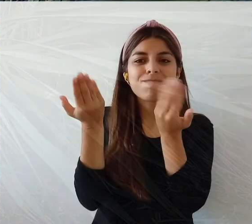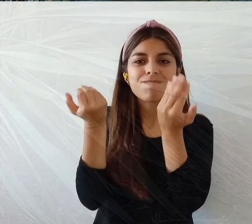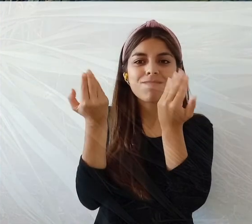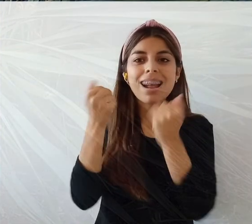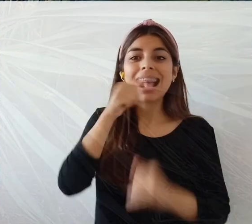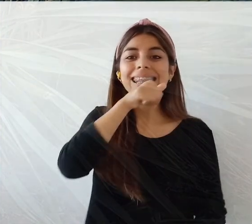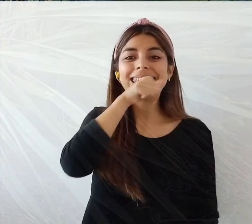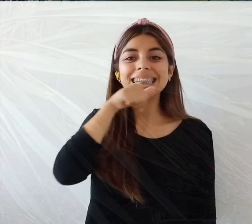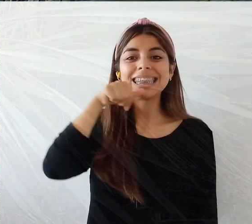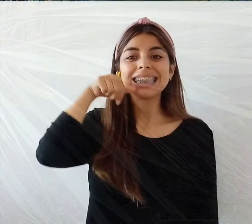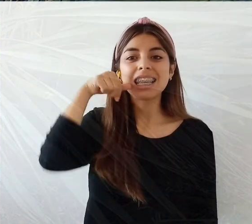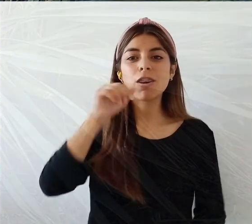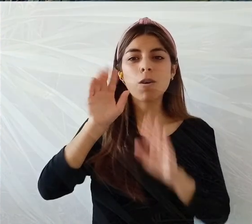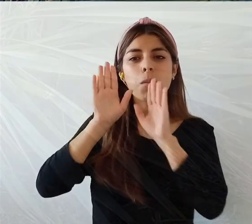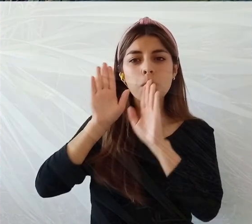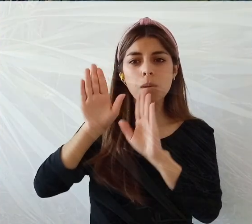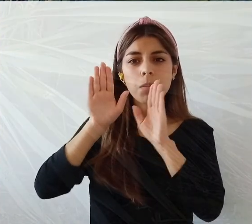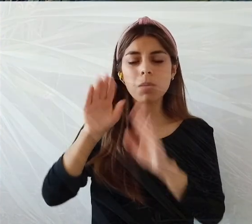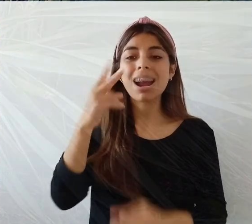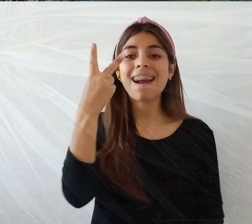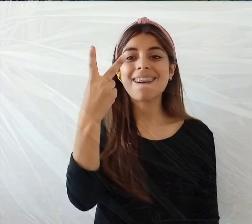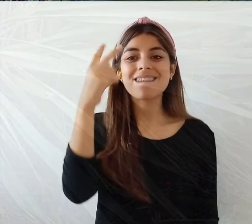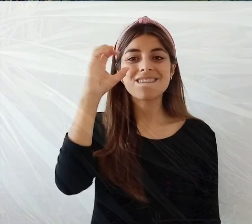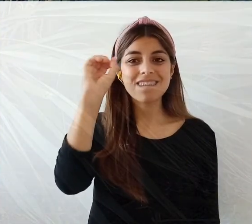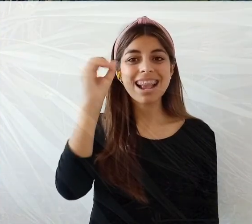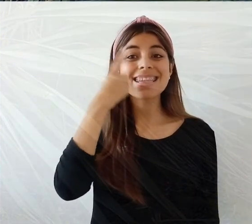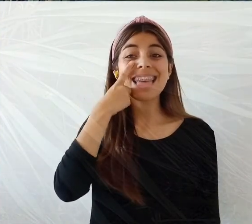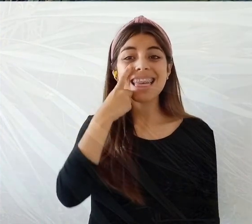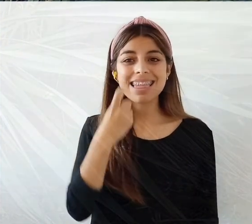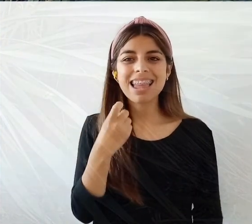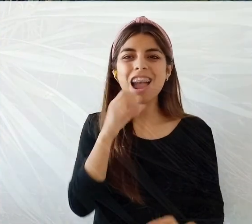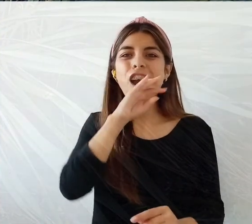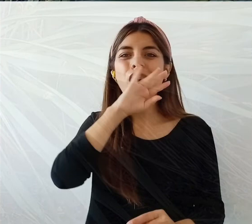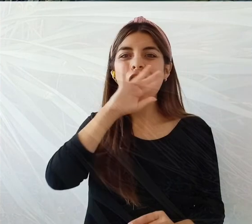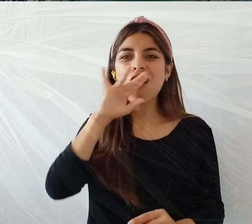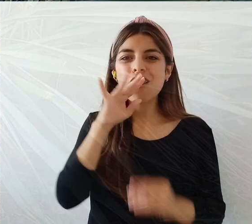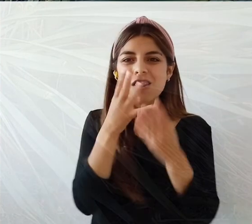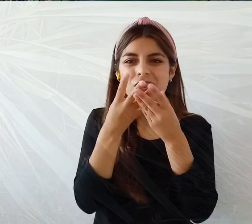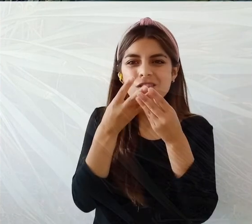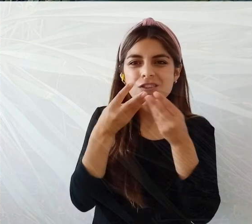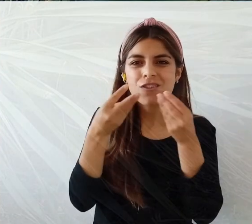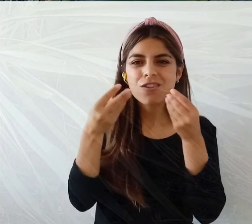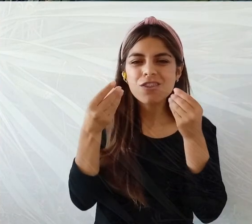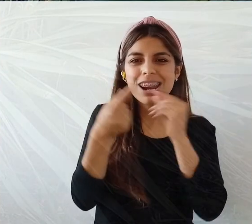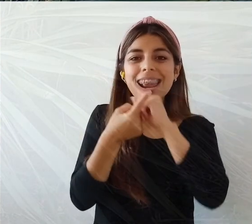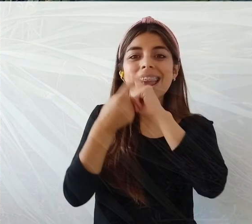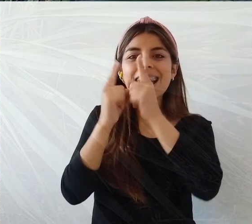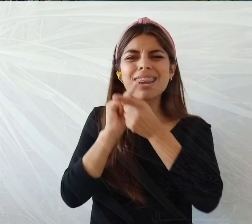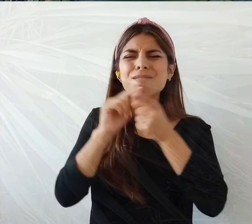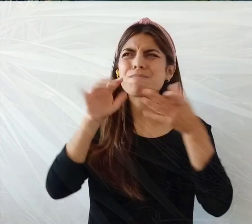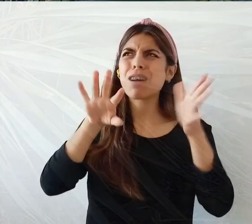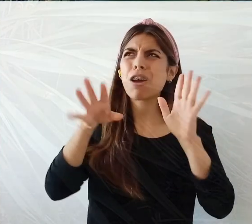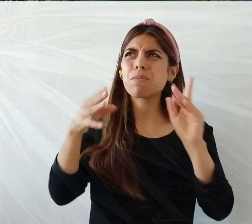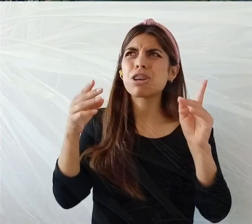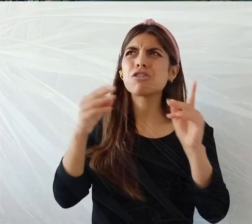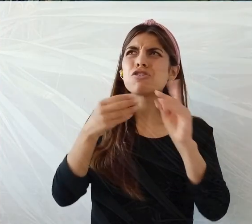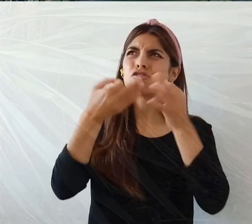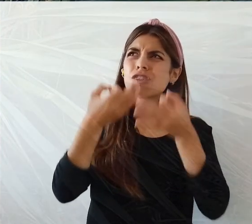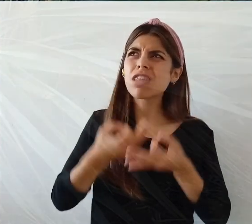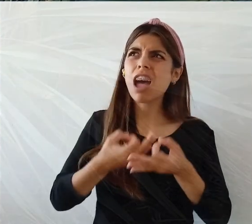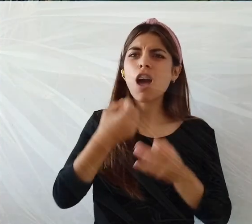tenerlo veinte días para que blanquee. Entonces es un proceso más largo, casi un mes. Sí.